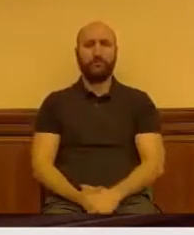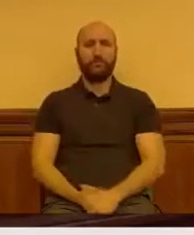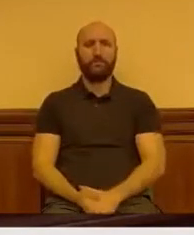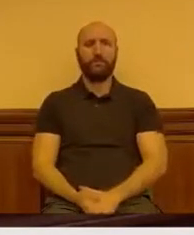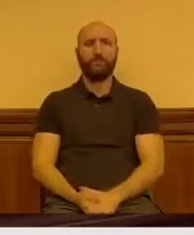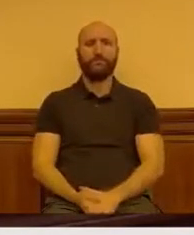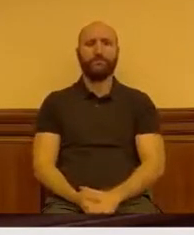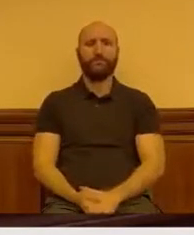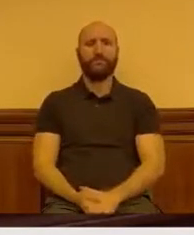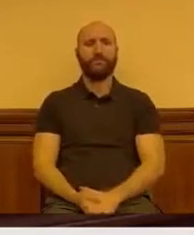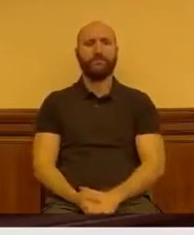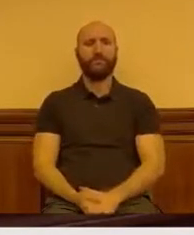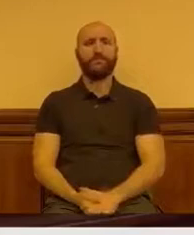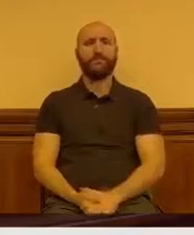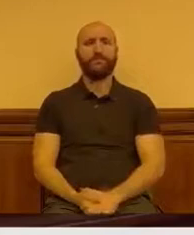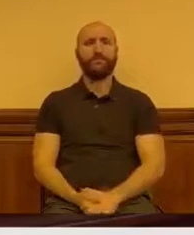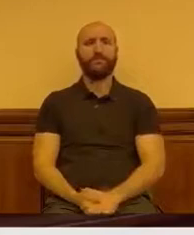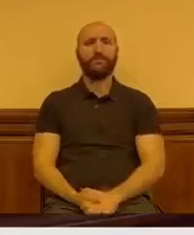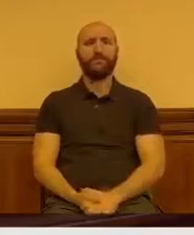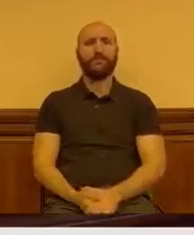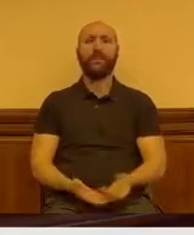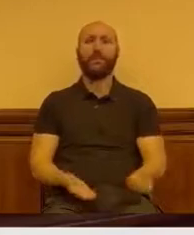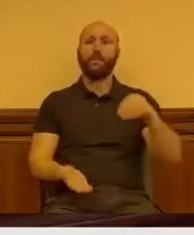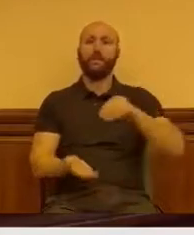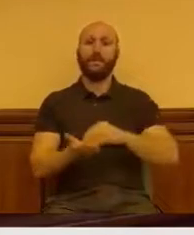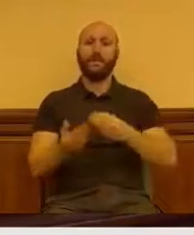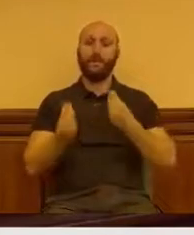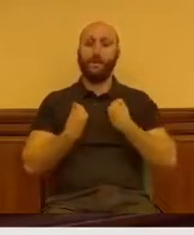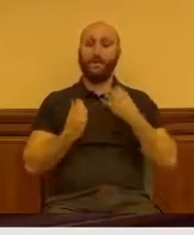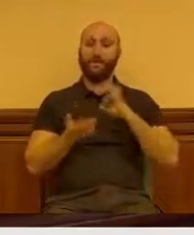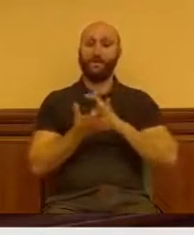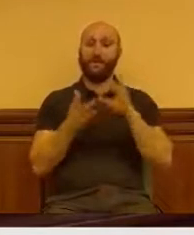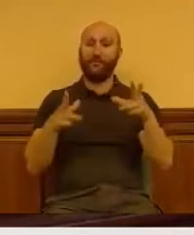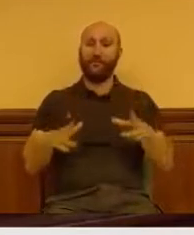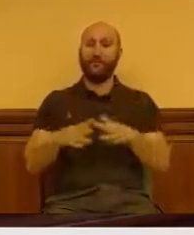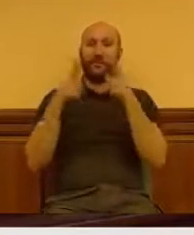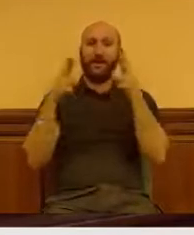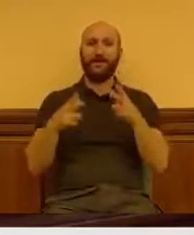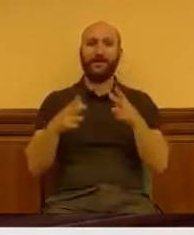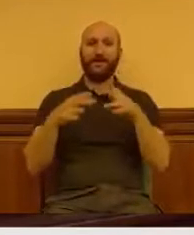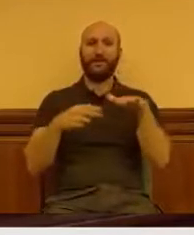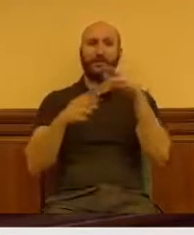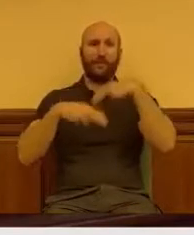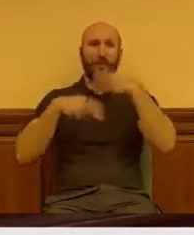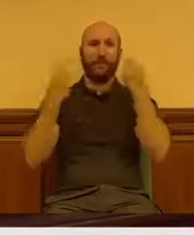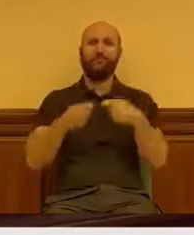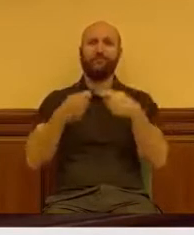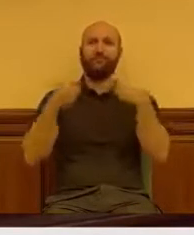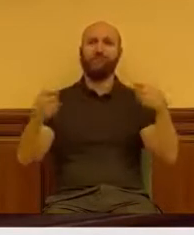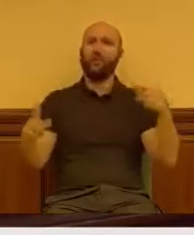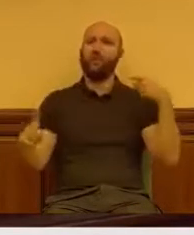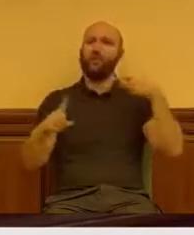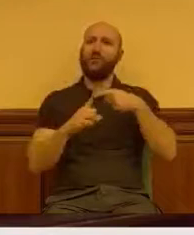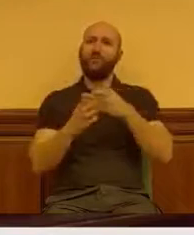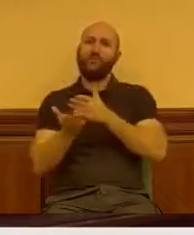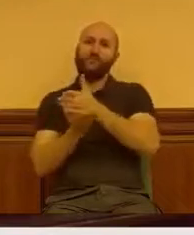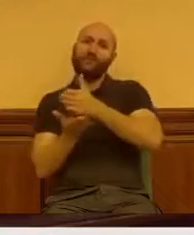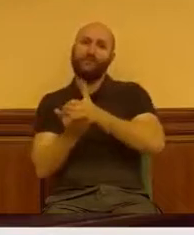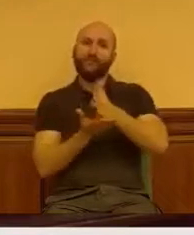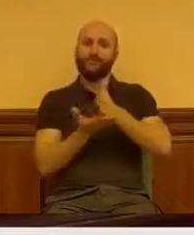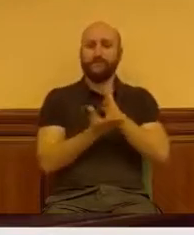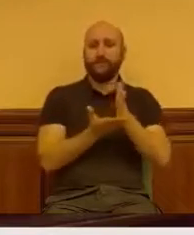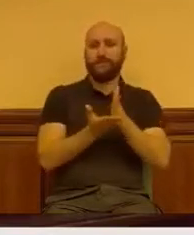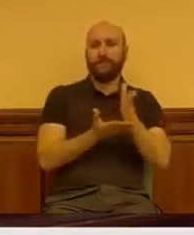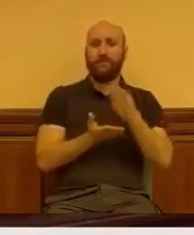Además, ampliamos las viviendas gestionadas por servicios sociales del parque público para dar alternativas a las personas en situación de